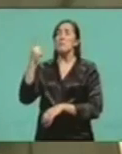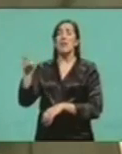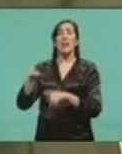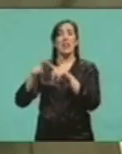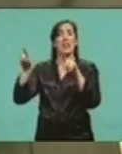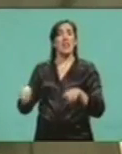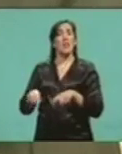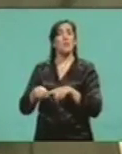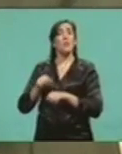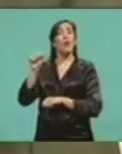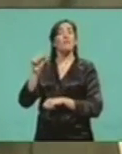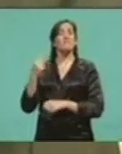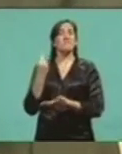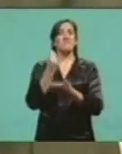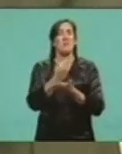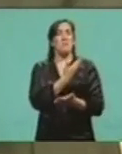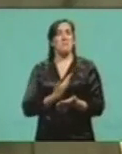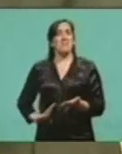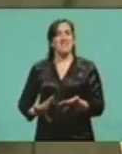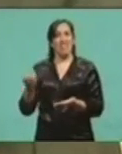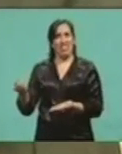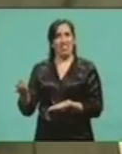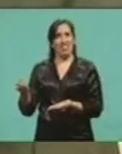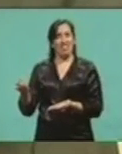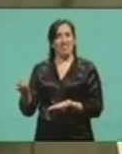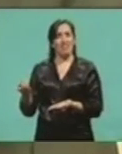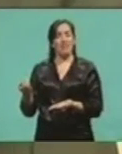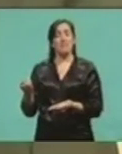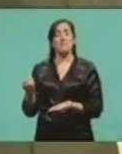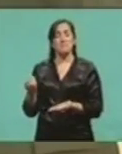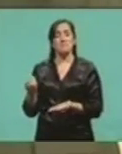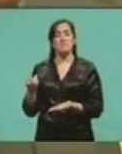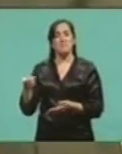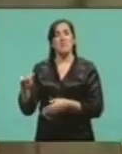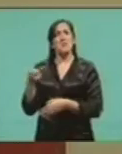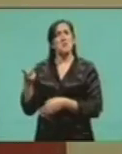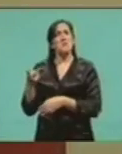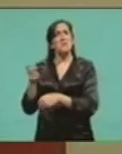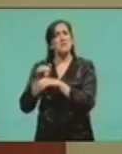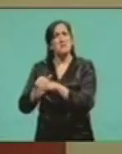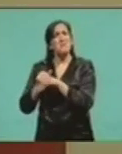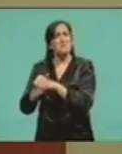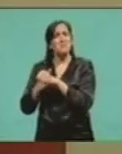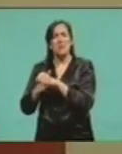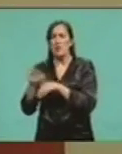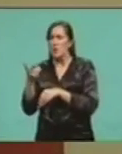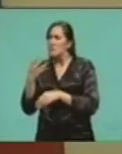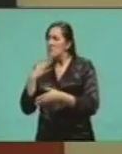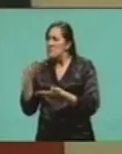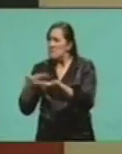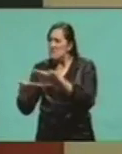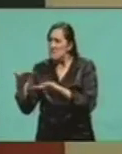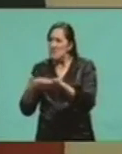era el título de presidente. Y él entabló esa amistad, ese entendimiento y esa convicción